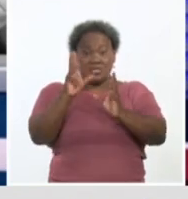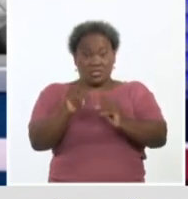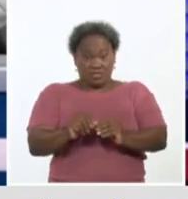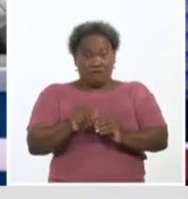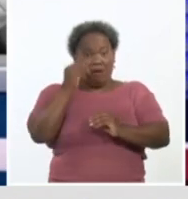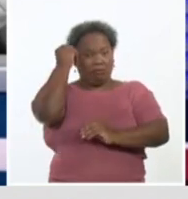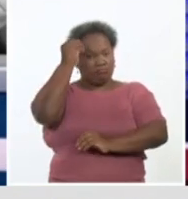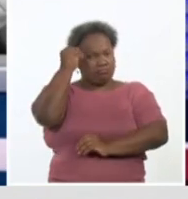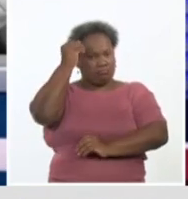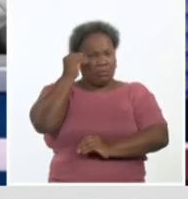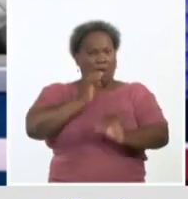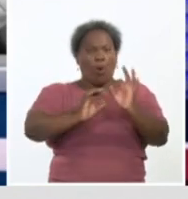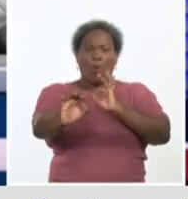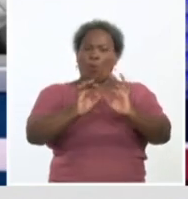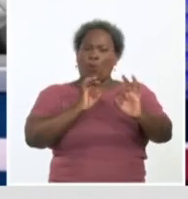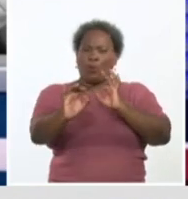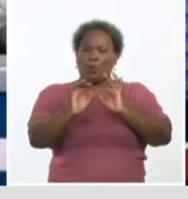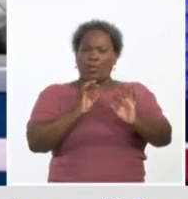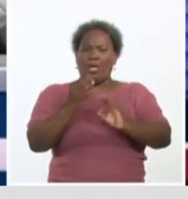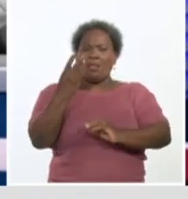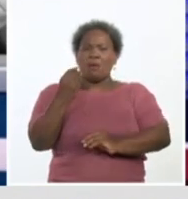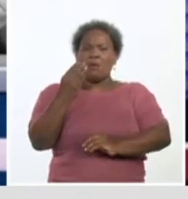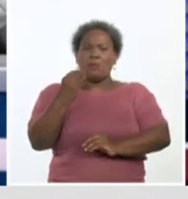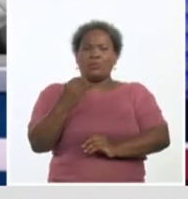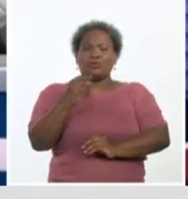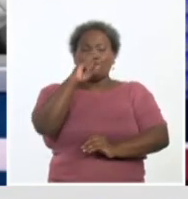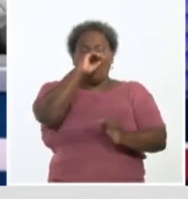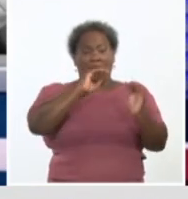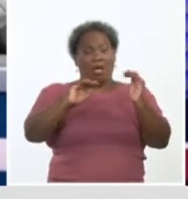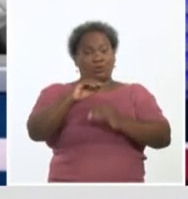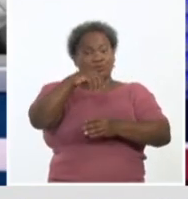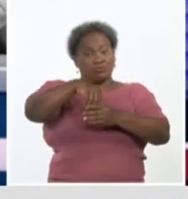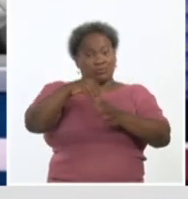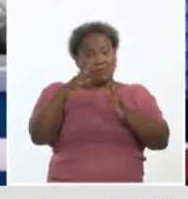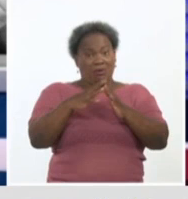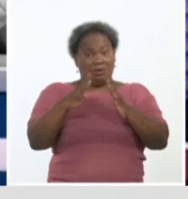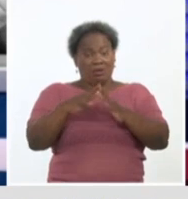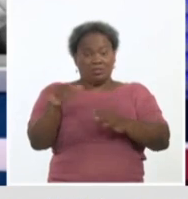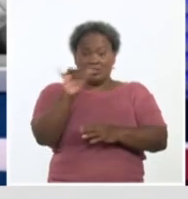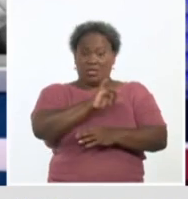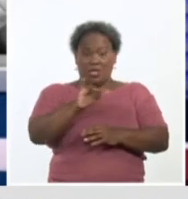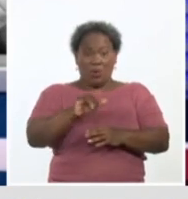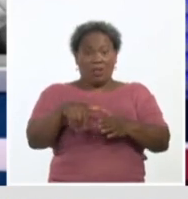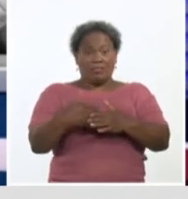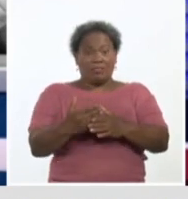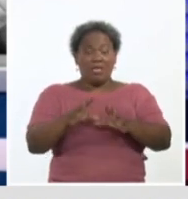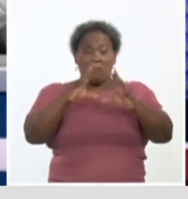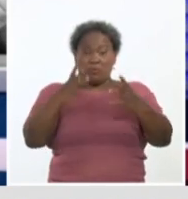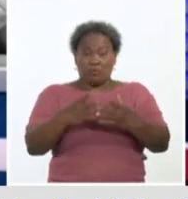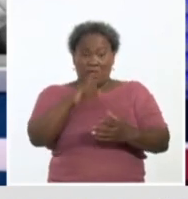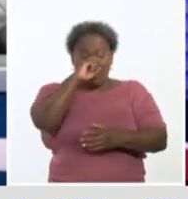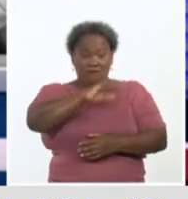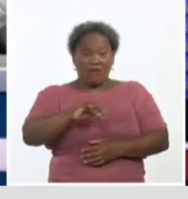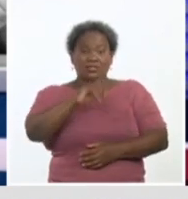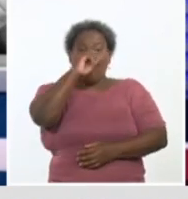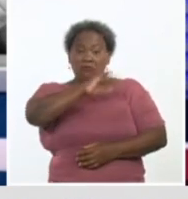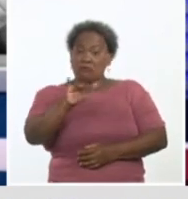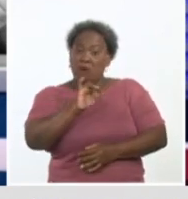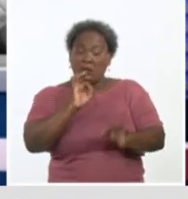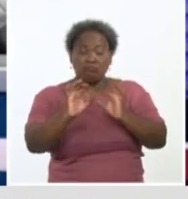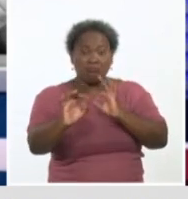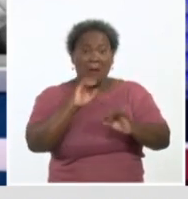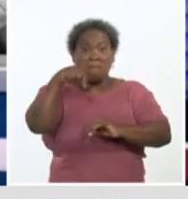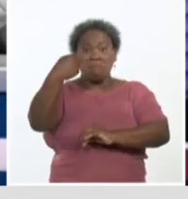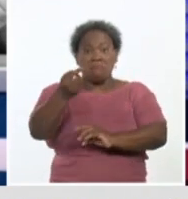cuenta y para cuidar mucho a nuestros adultos de casa y también en el Día Mundial de la Infancia a nuestros pequeños. Nos vemos